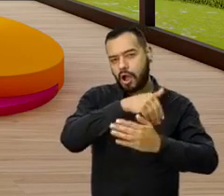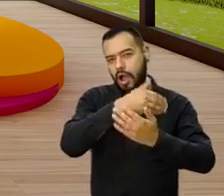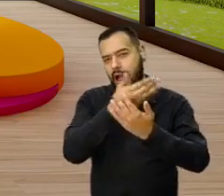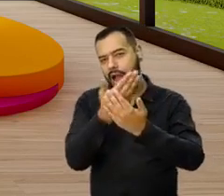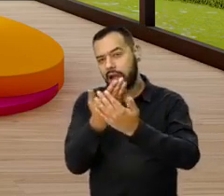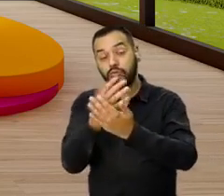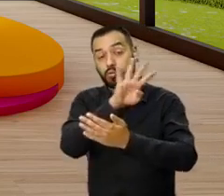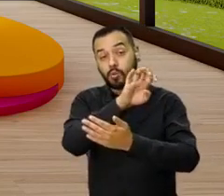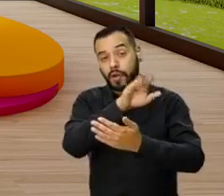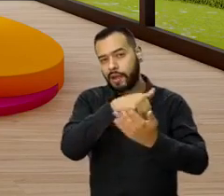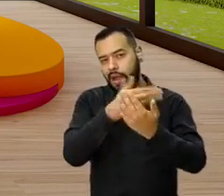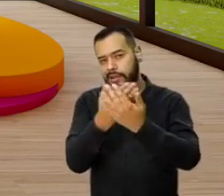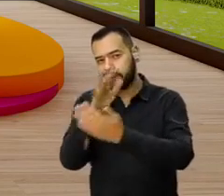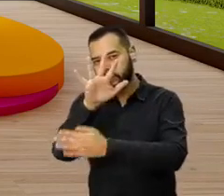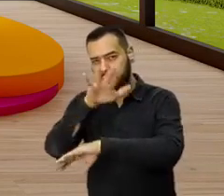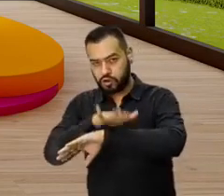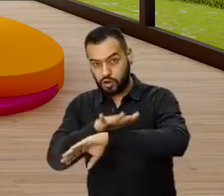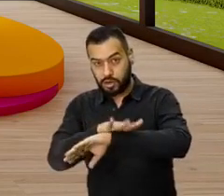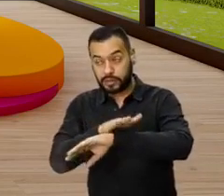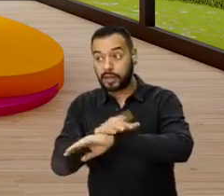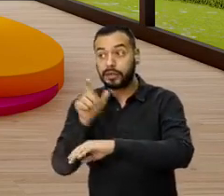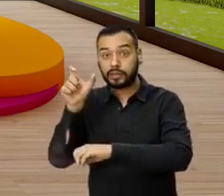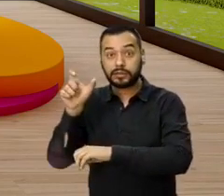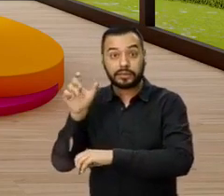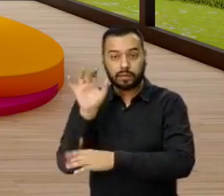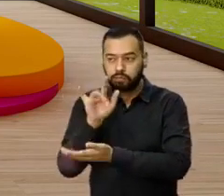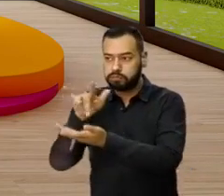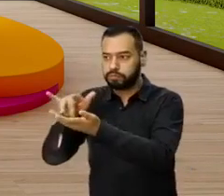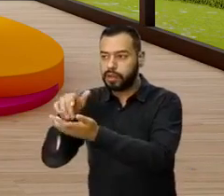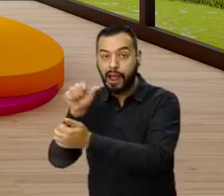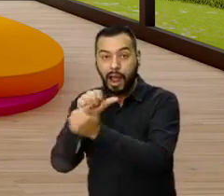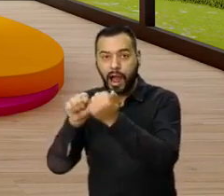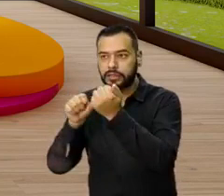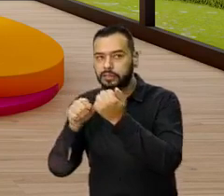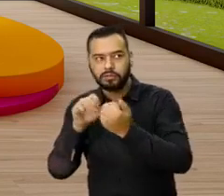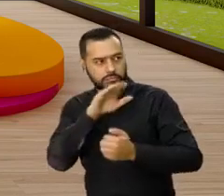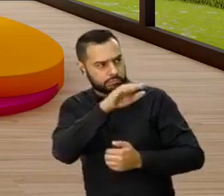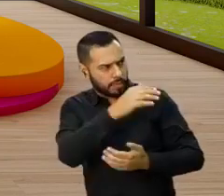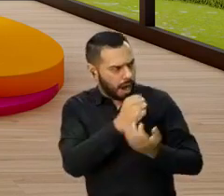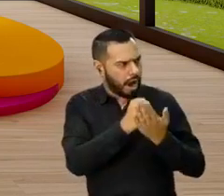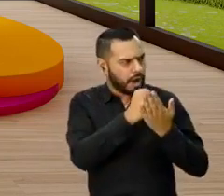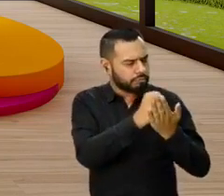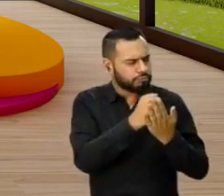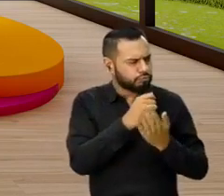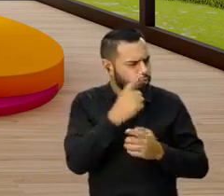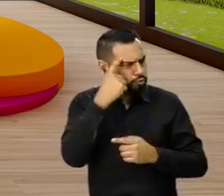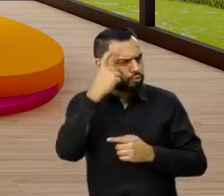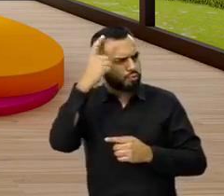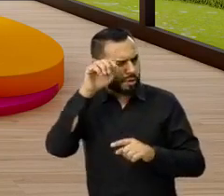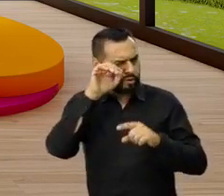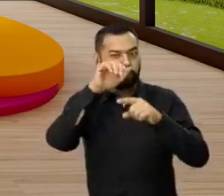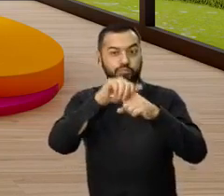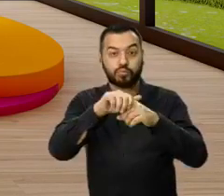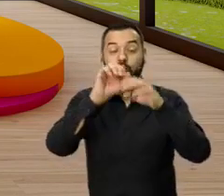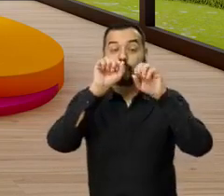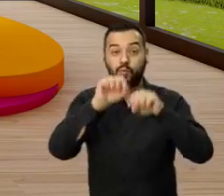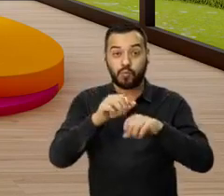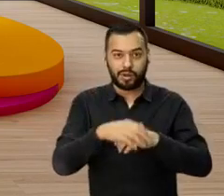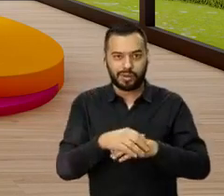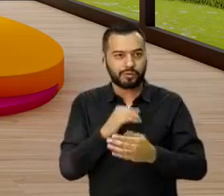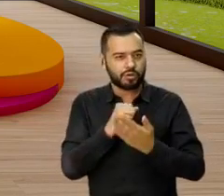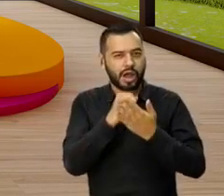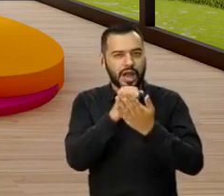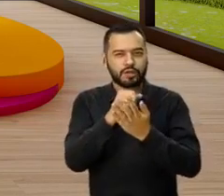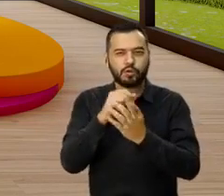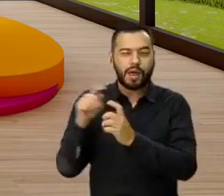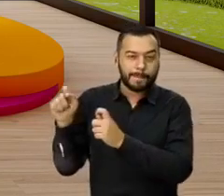momento. Entonces, siempre tienes y un asesor te va a atender y te va a hacer tu sueño realidad porque te va a ayudar, así como lo dices acá, a